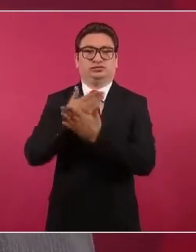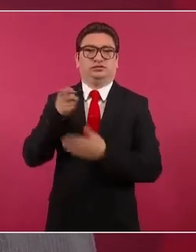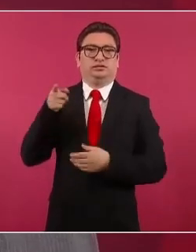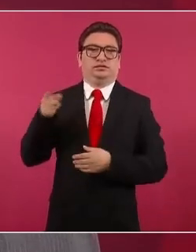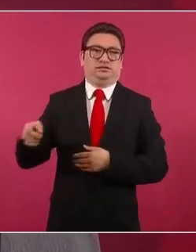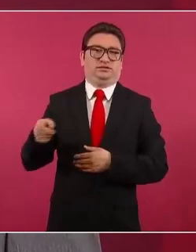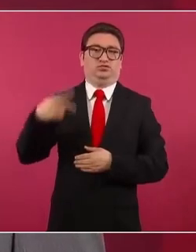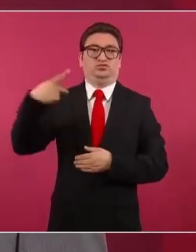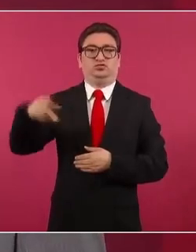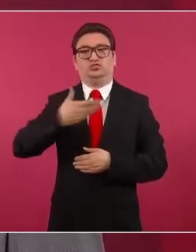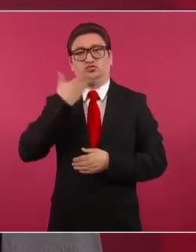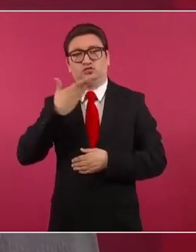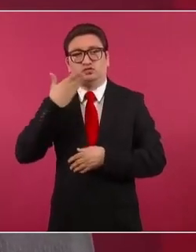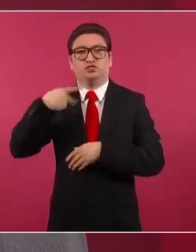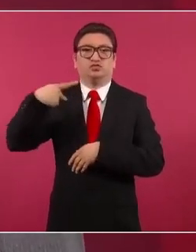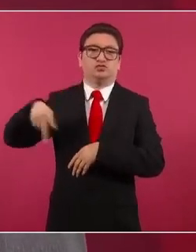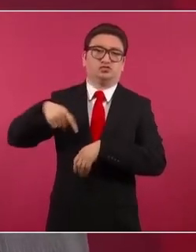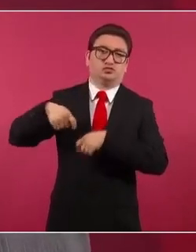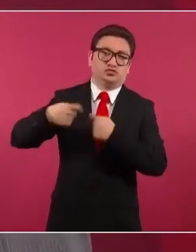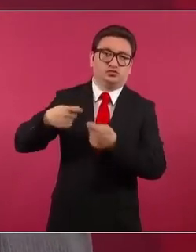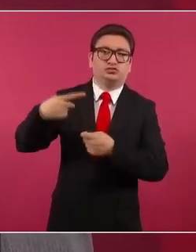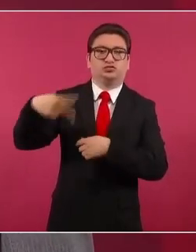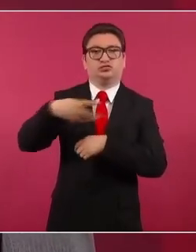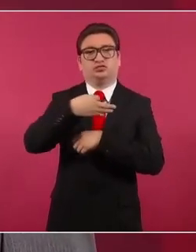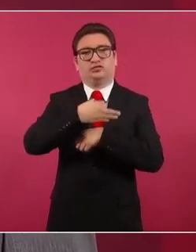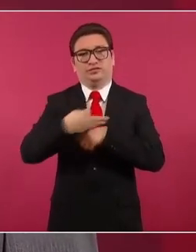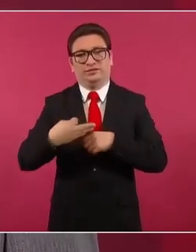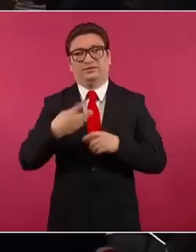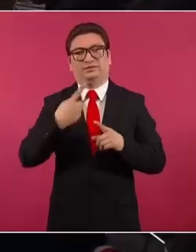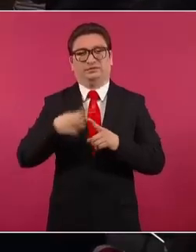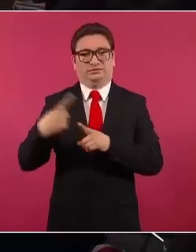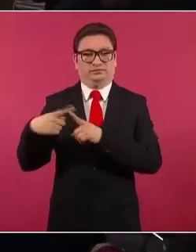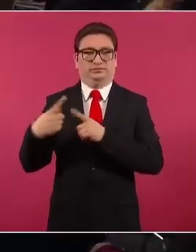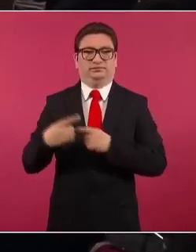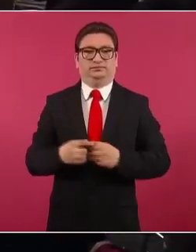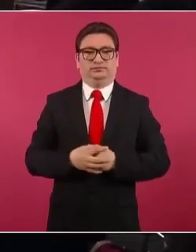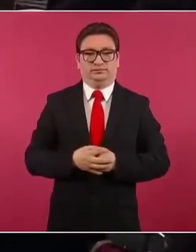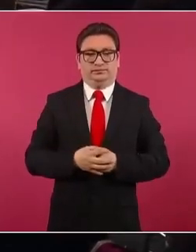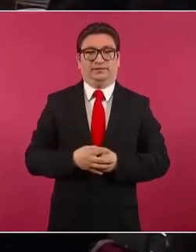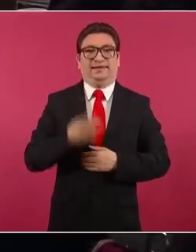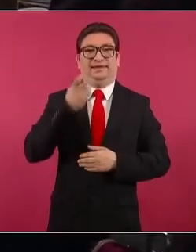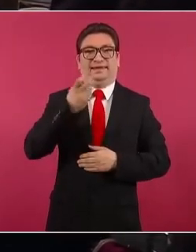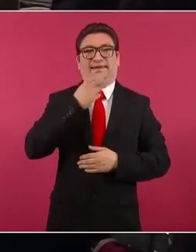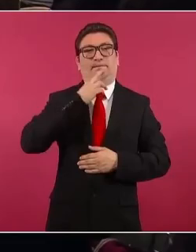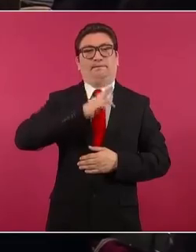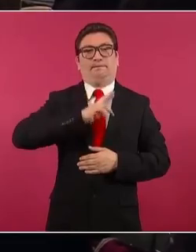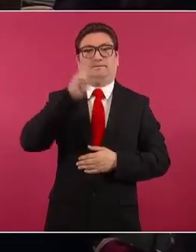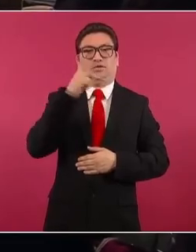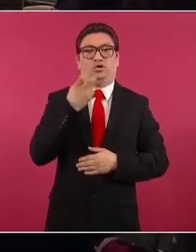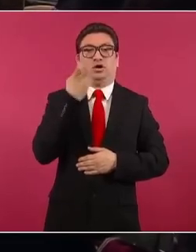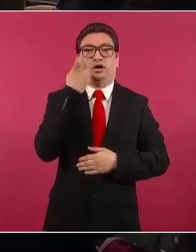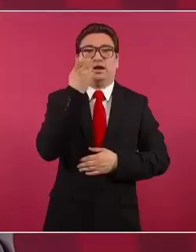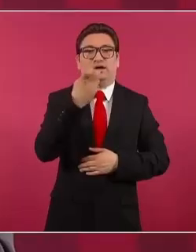donde están sus costumbres, sus familiares. Eso es lo que nosotros